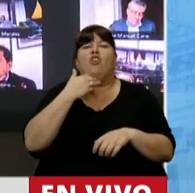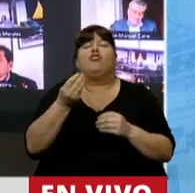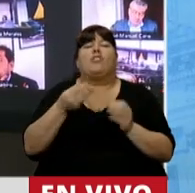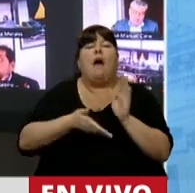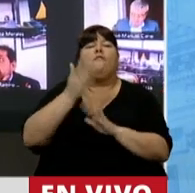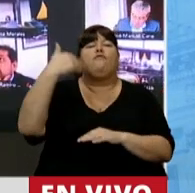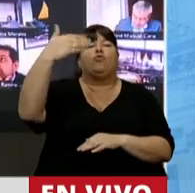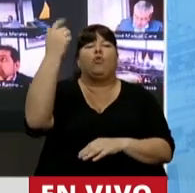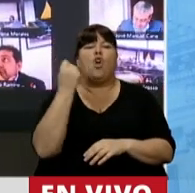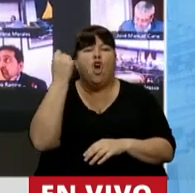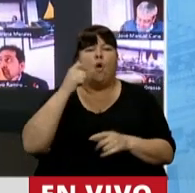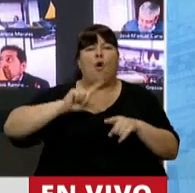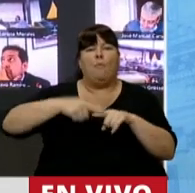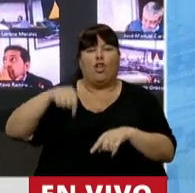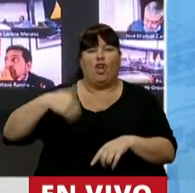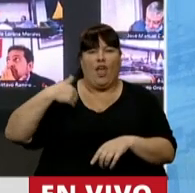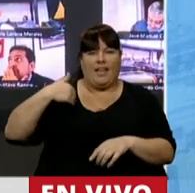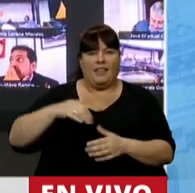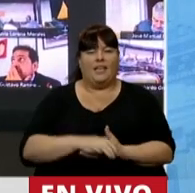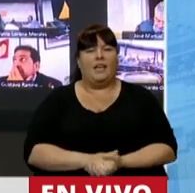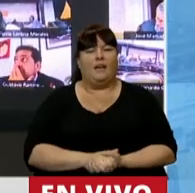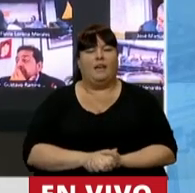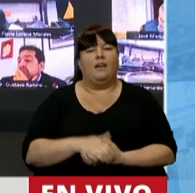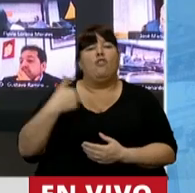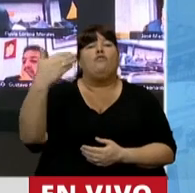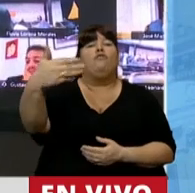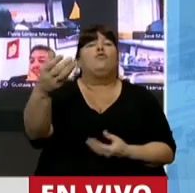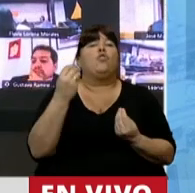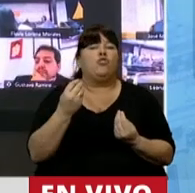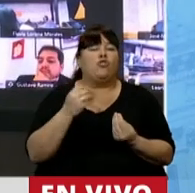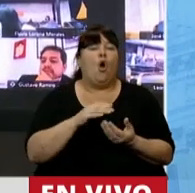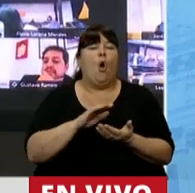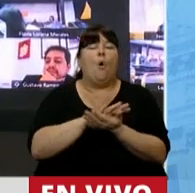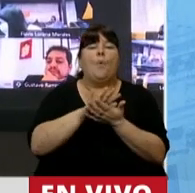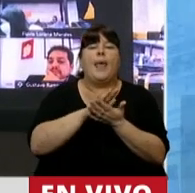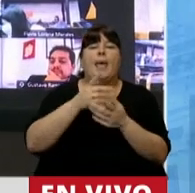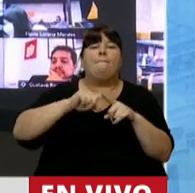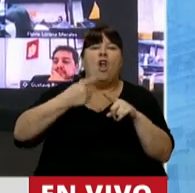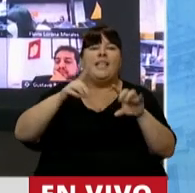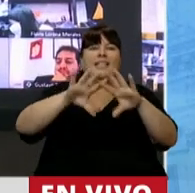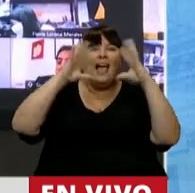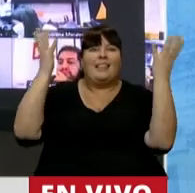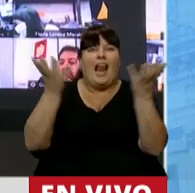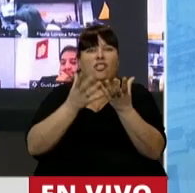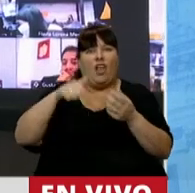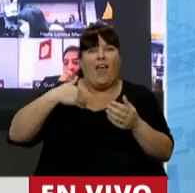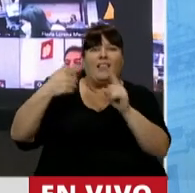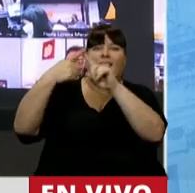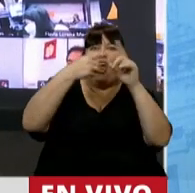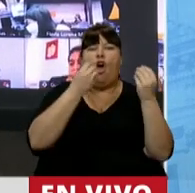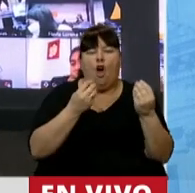actual rumbo económico y político de la Argentina rumbo respecto a la alineación política internacional del país